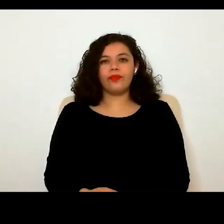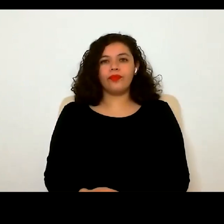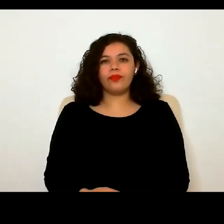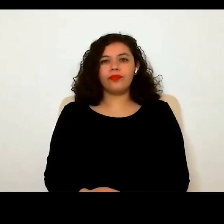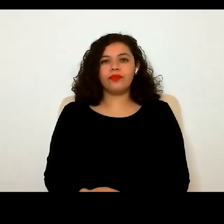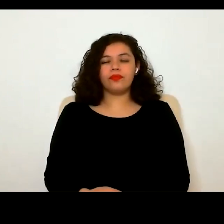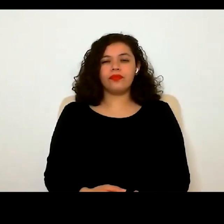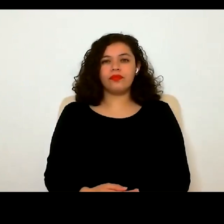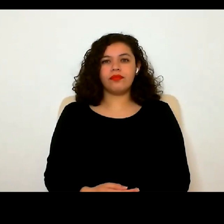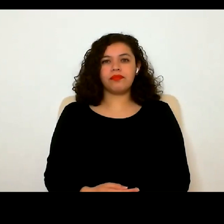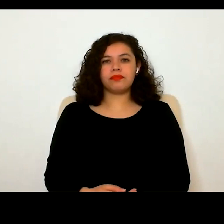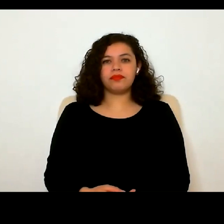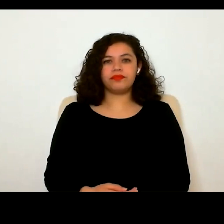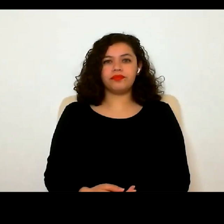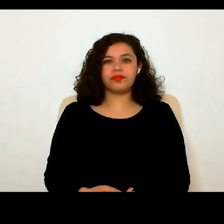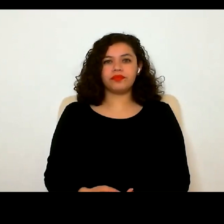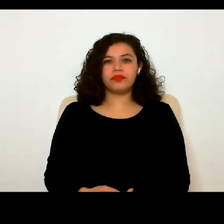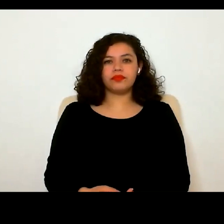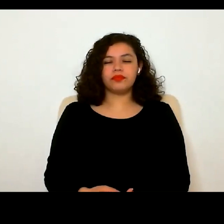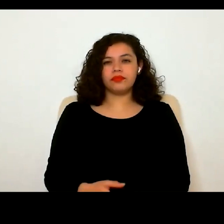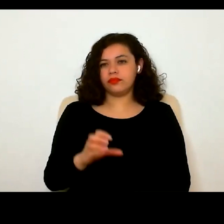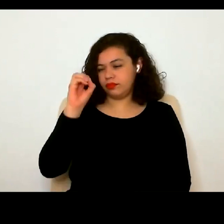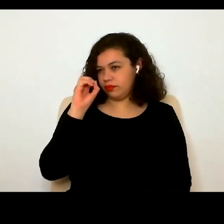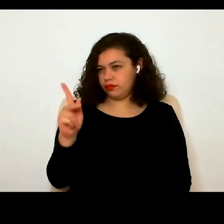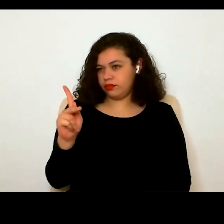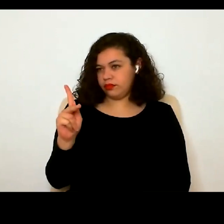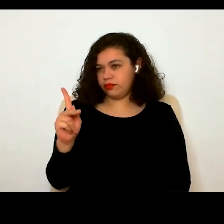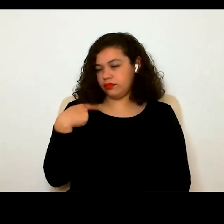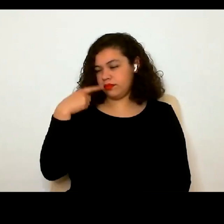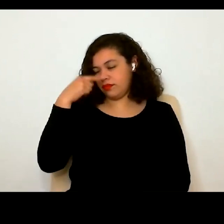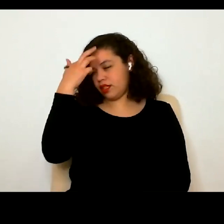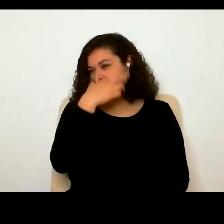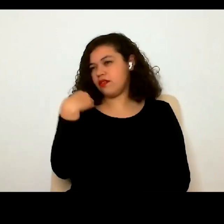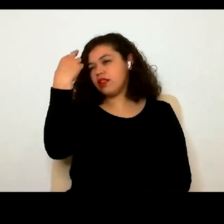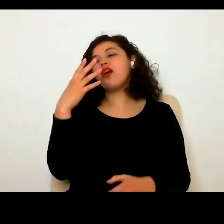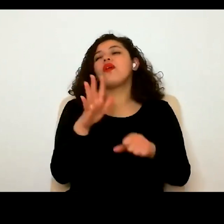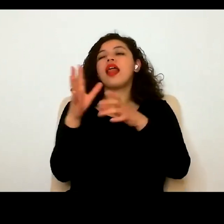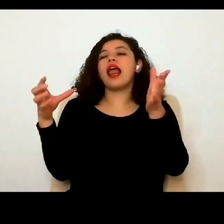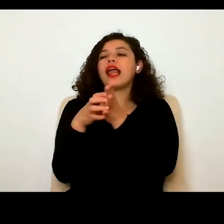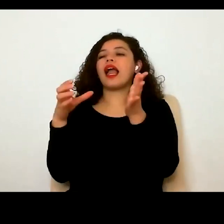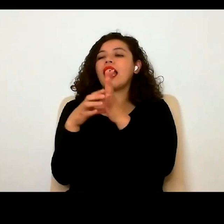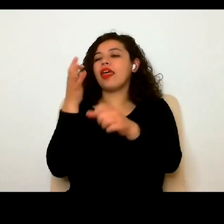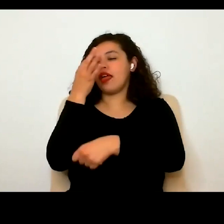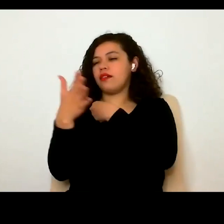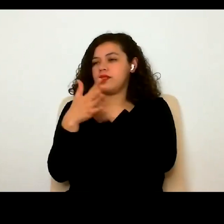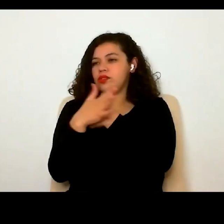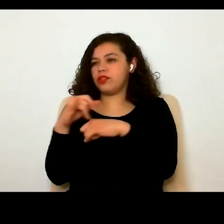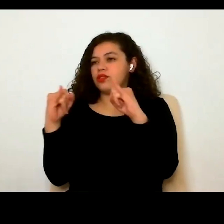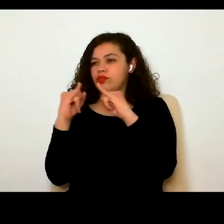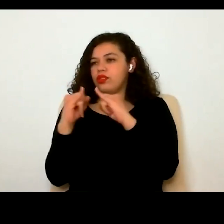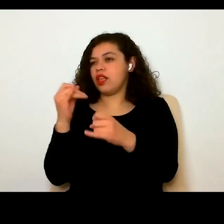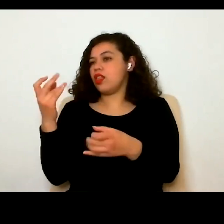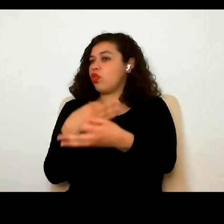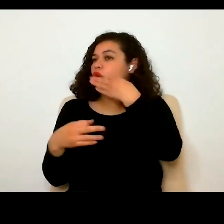Ok, ahí la opción para que ustedes puedan revisar es el buzón. En el buzón tienen que estar todas las notificaciones.